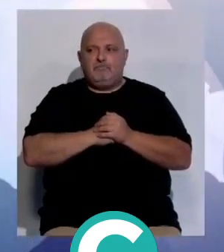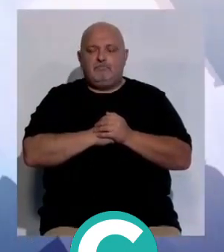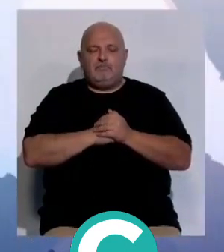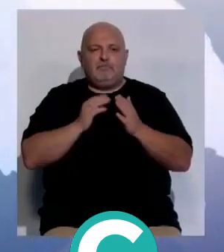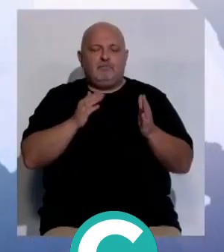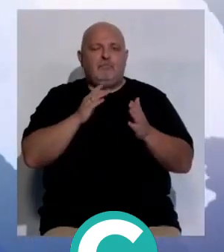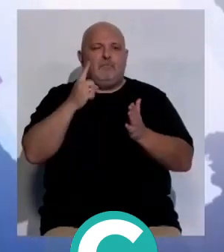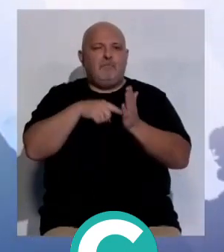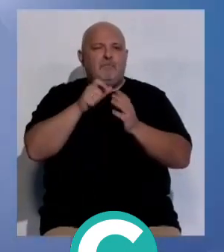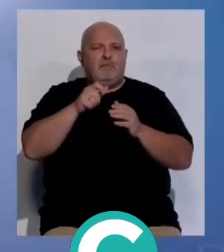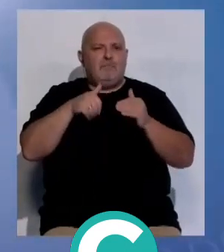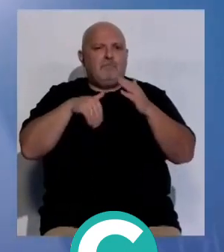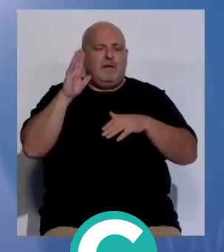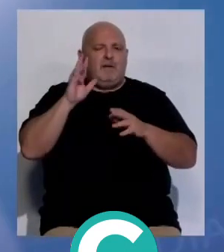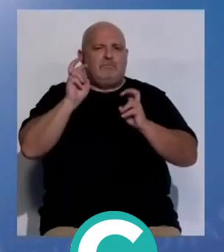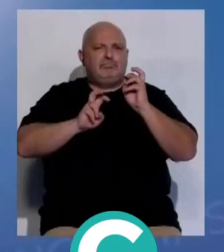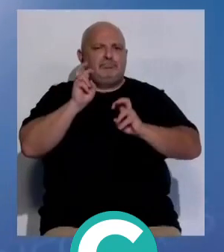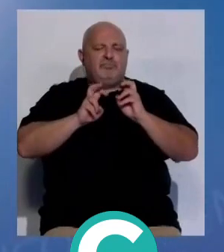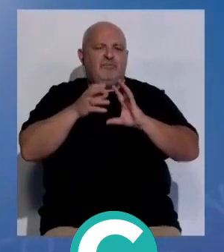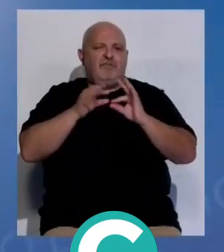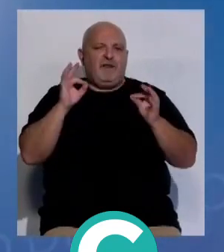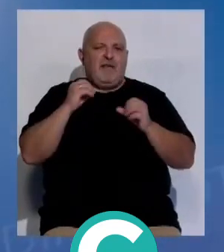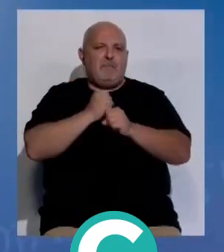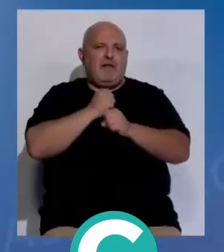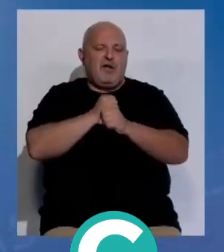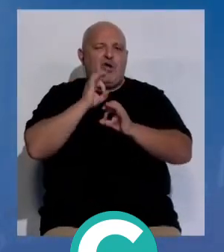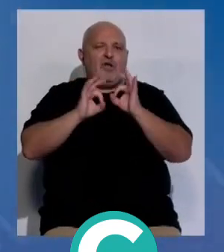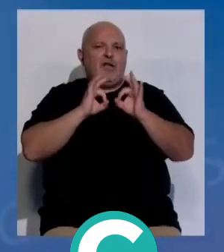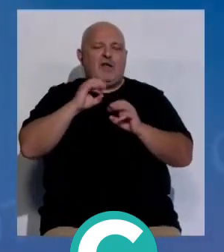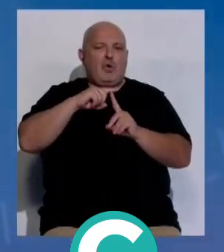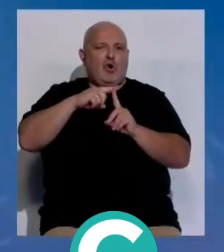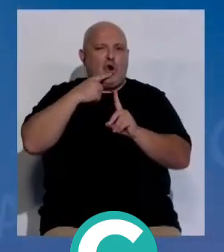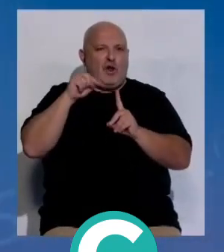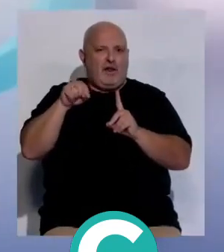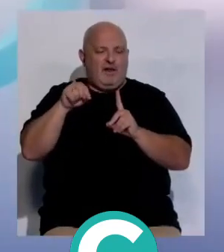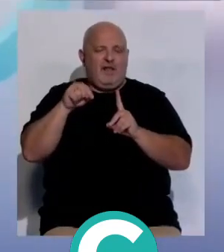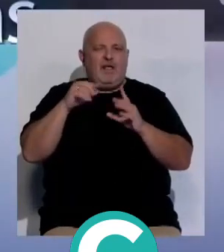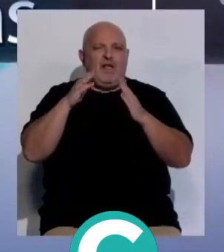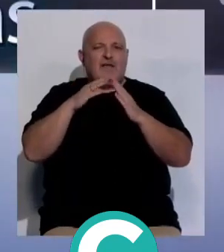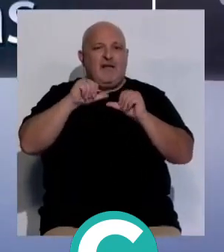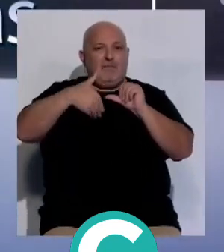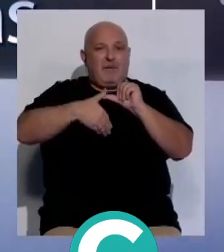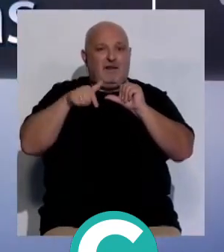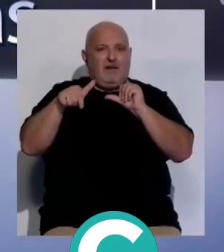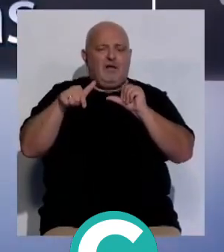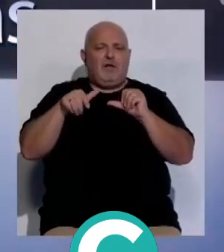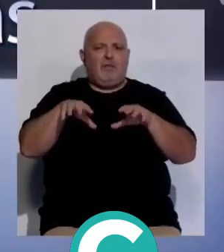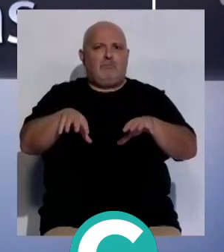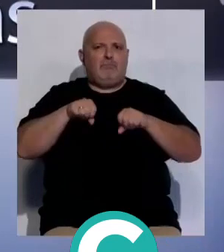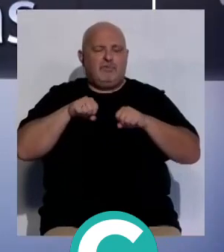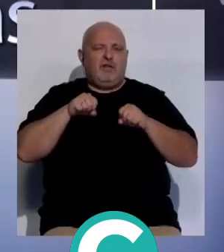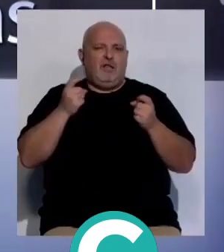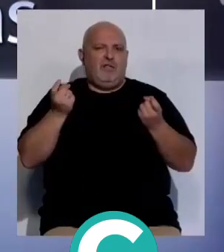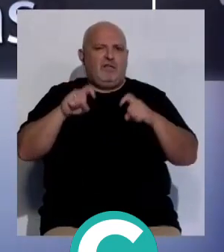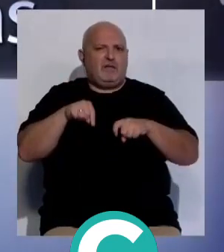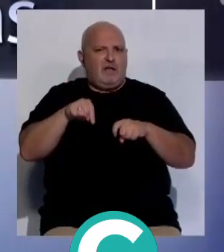Y más de mil personas han acudido a la Feria del Empleo organizada por Cruz Roja. La Casa de Iberoamérica ha acogido esta